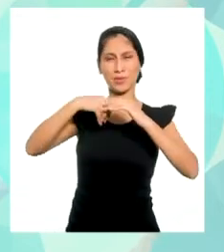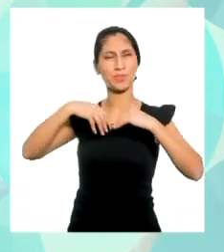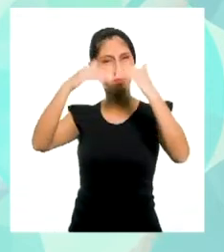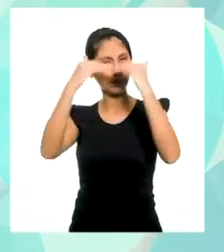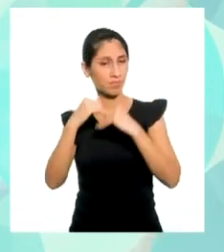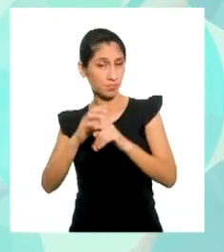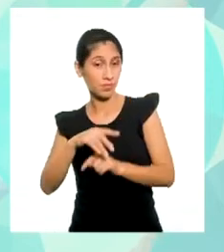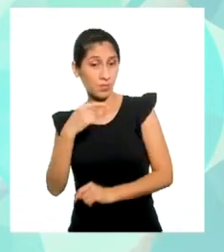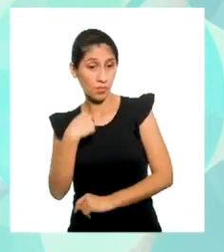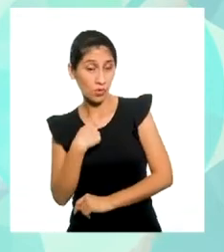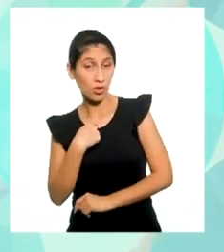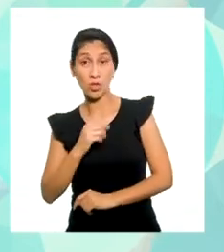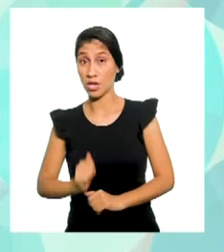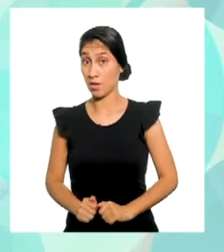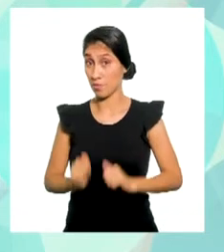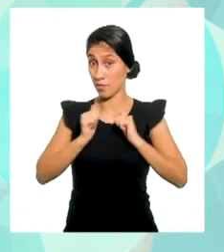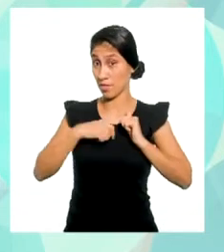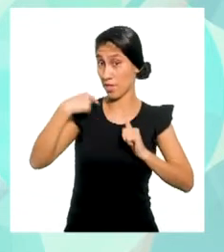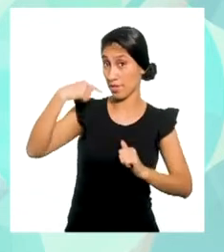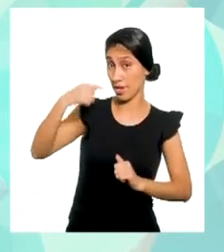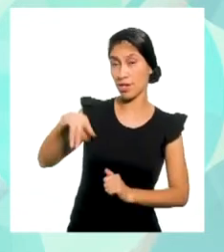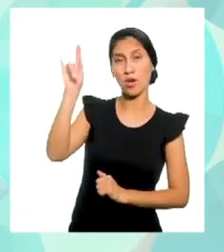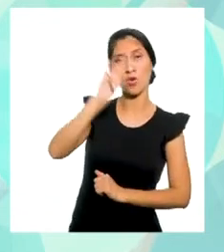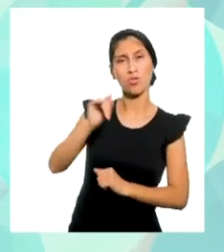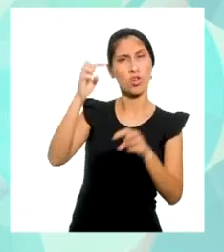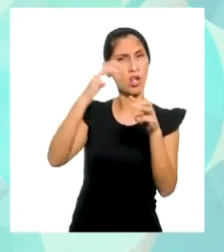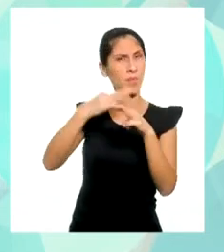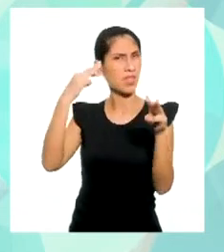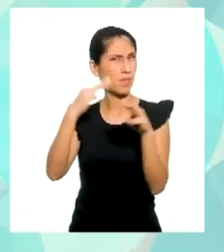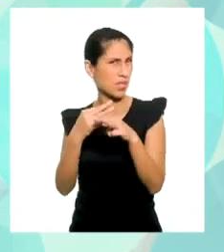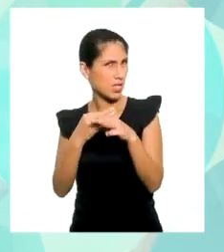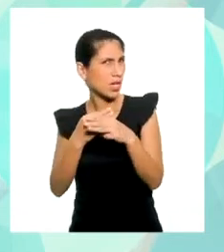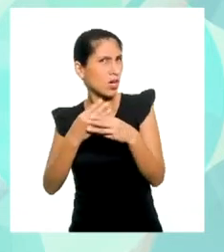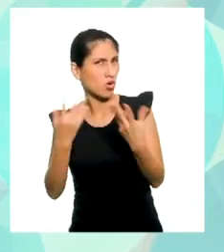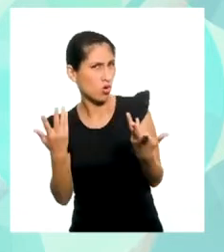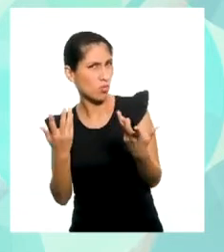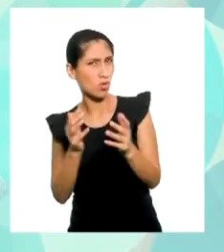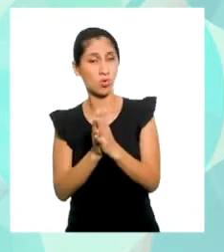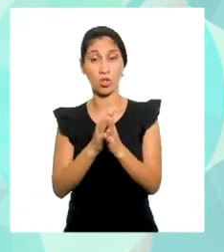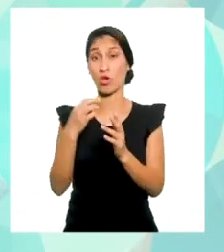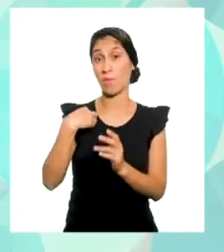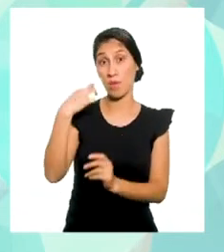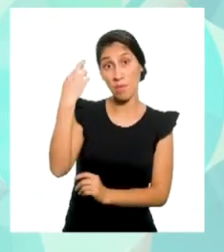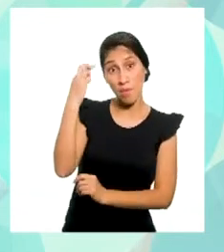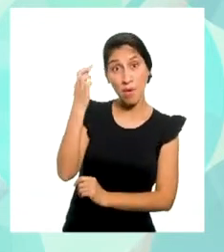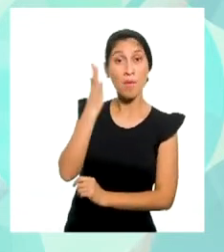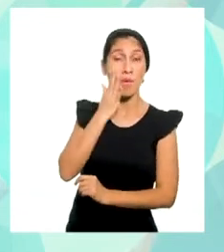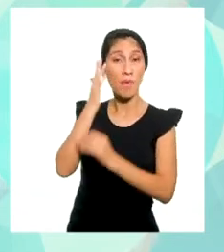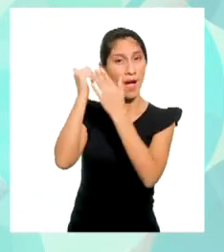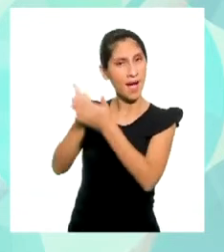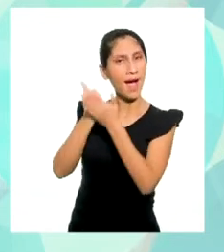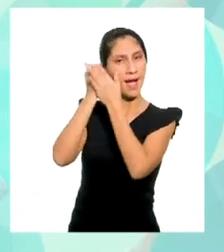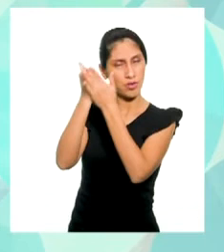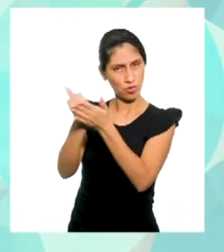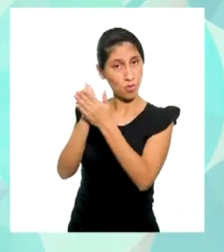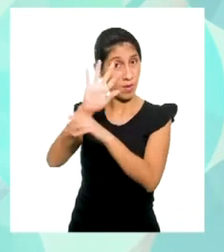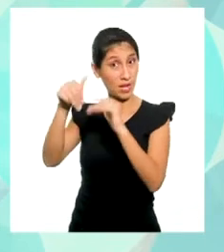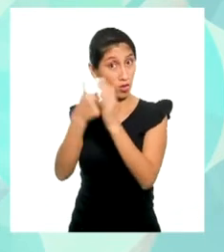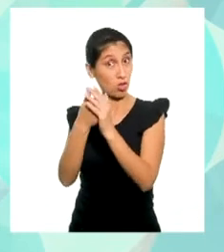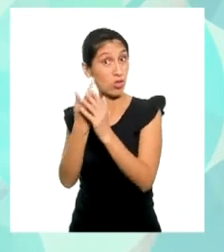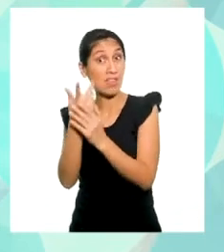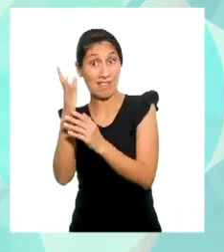Bueno, yo en mi vida cotidiana suelo utilizar las funciones matemáticas cuando ayudo a mis padres a realizar el presupuesto familiar,